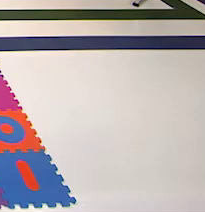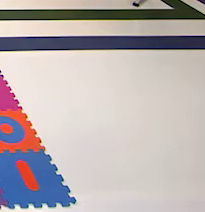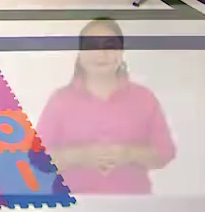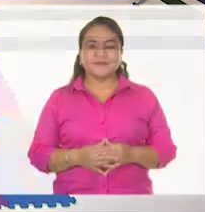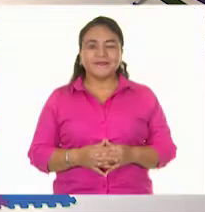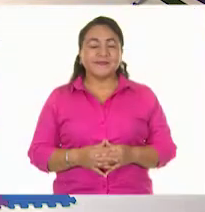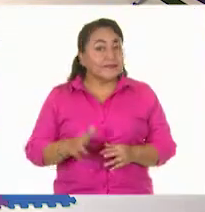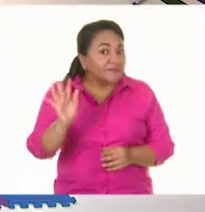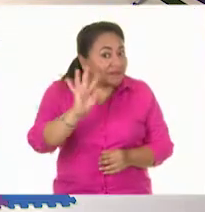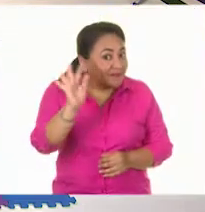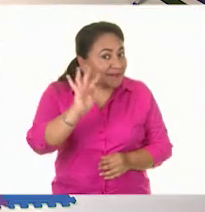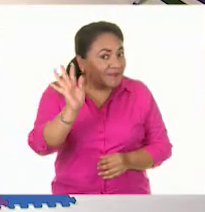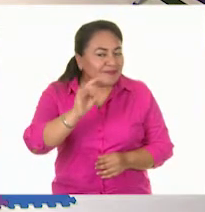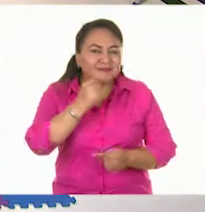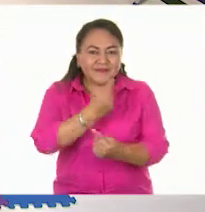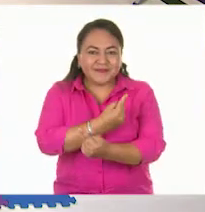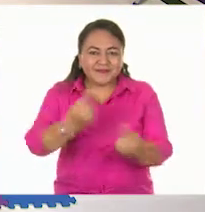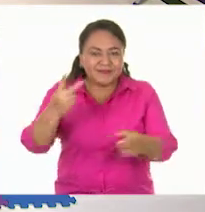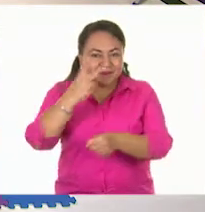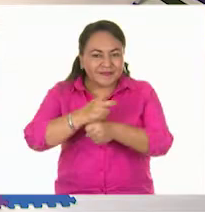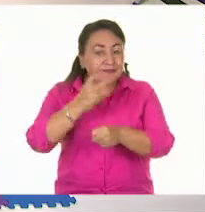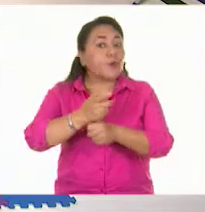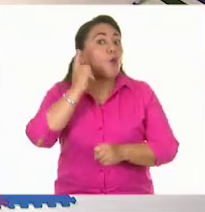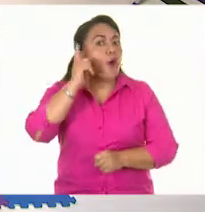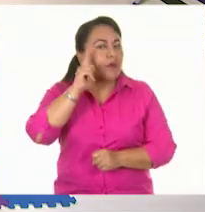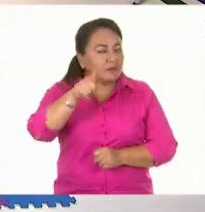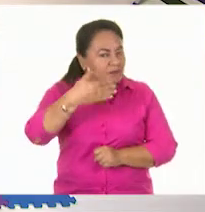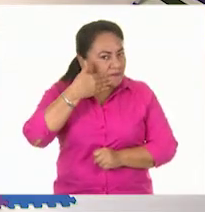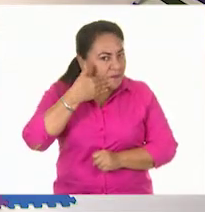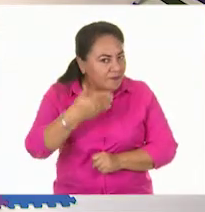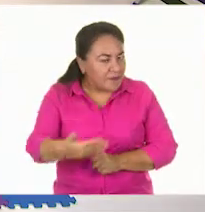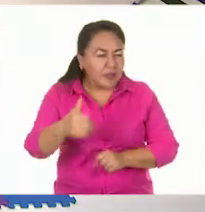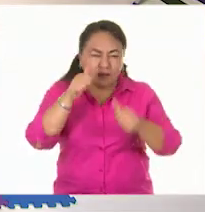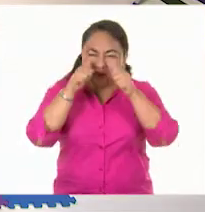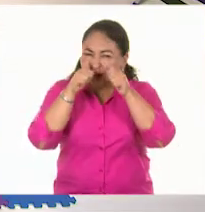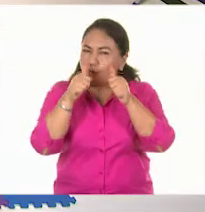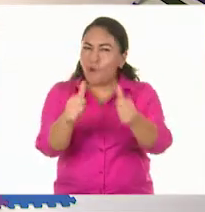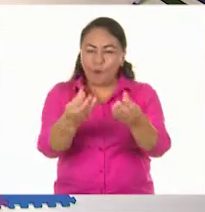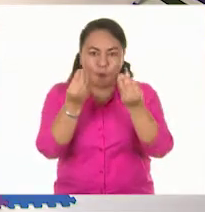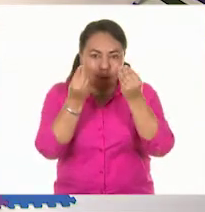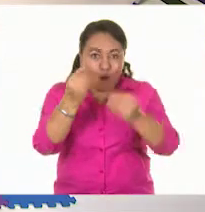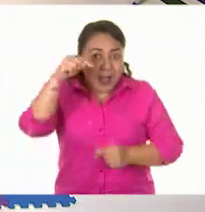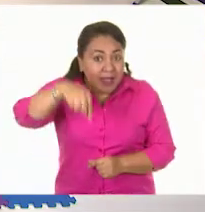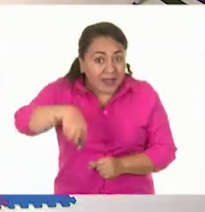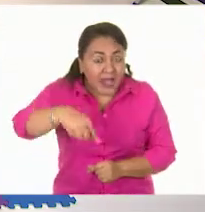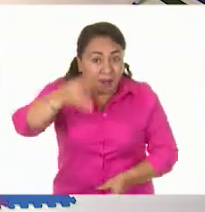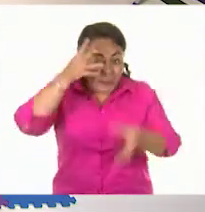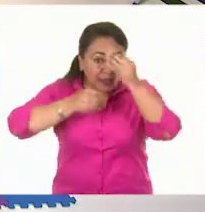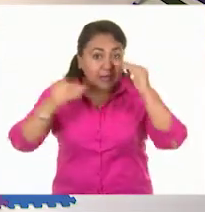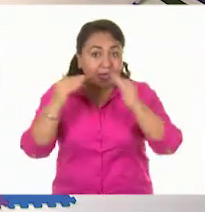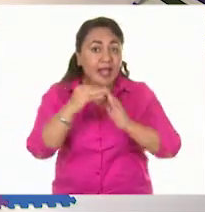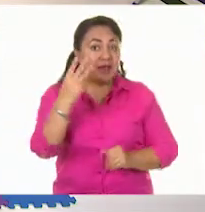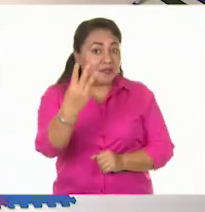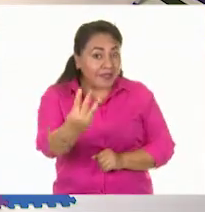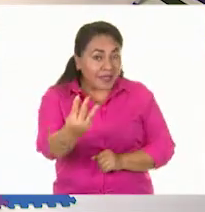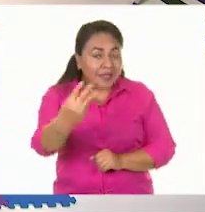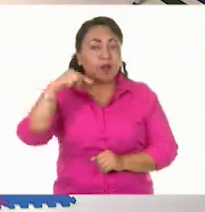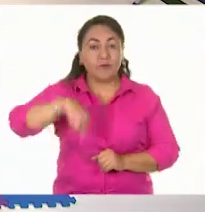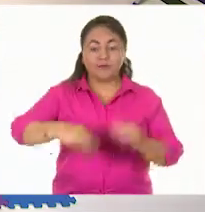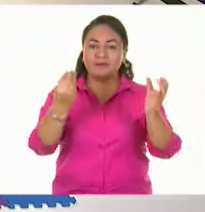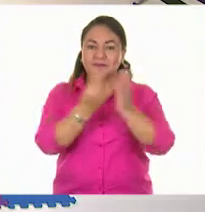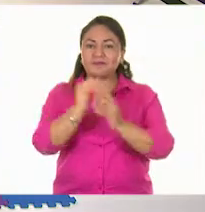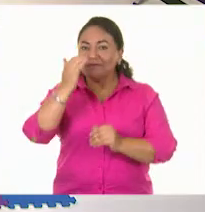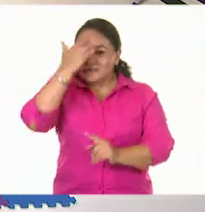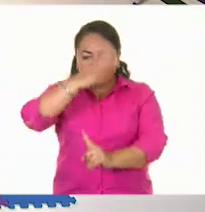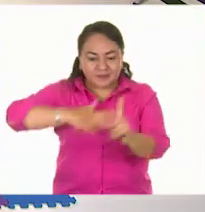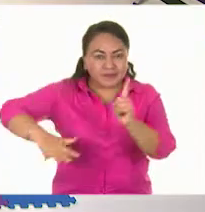¡Hola, niñas y niños de segundo de primaria! Espero que estén muy bien y prestando mucha atención aquí en Aprende en Casa 3. Esta es la clase de